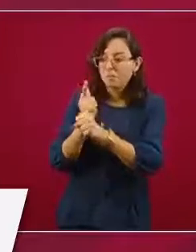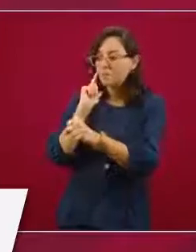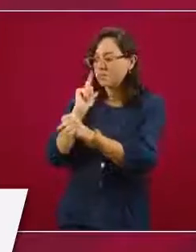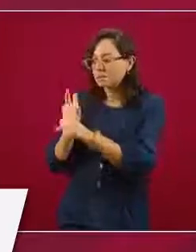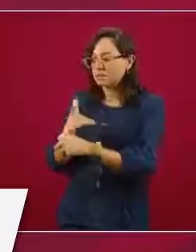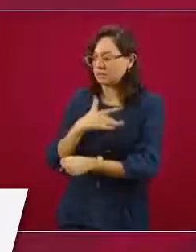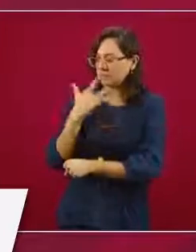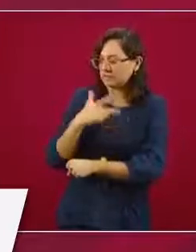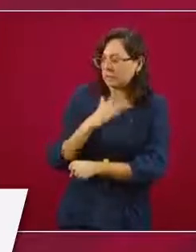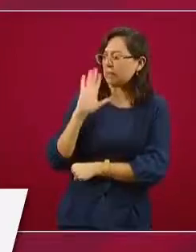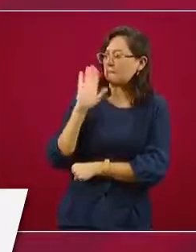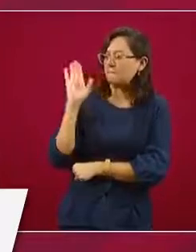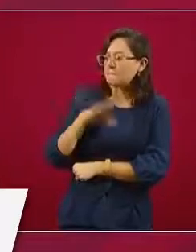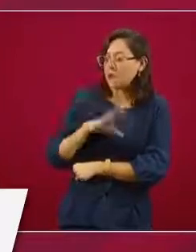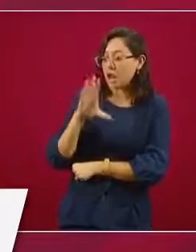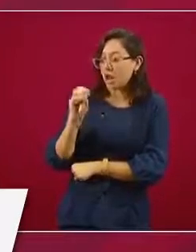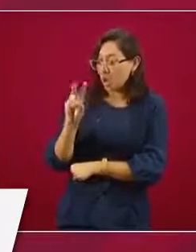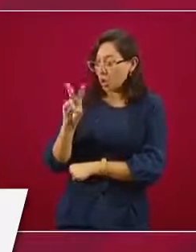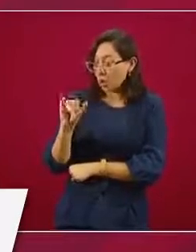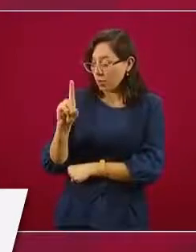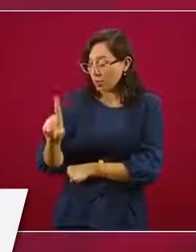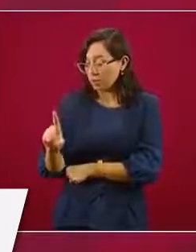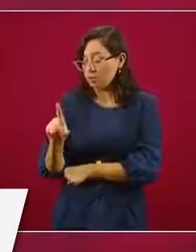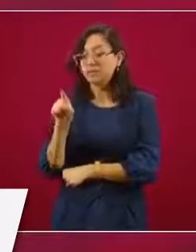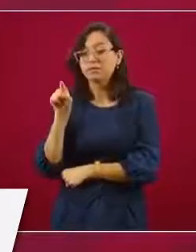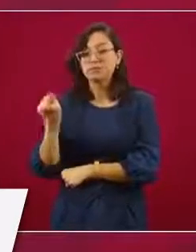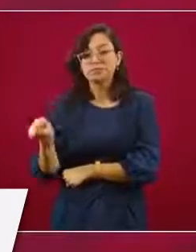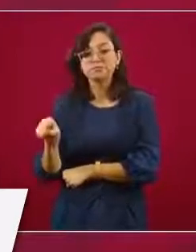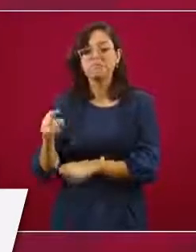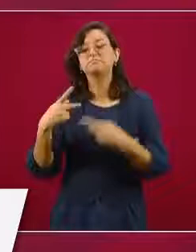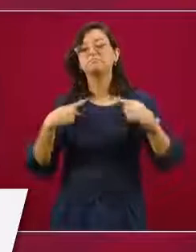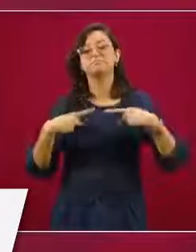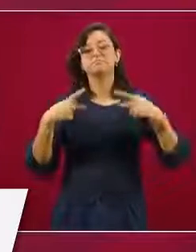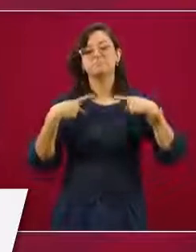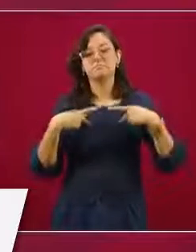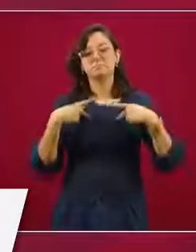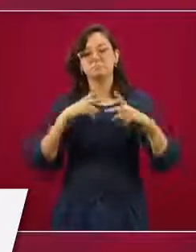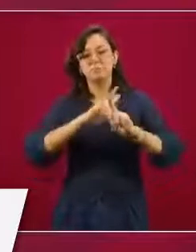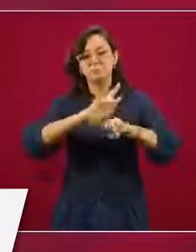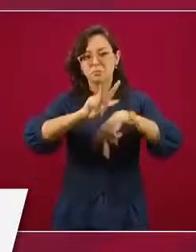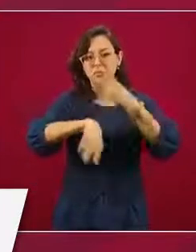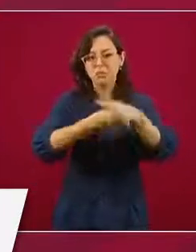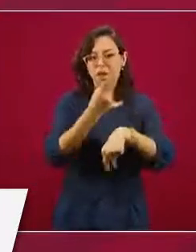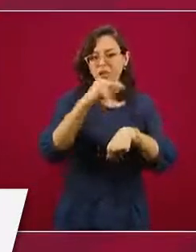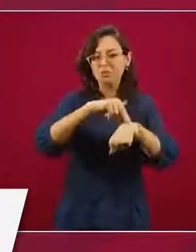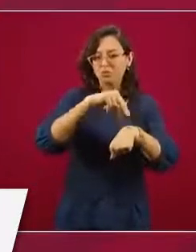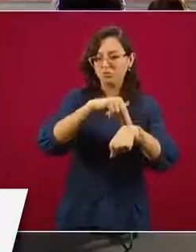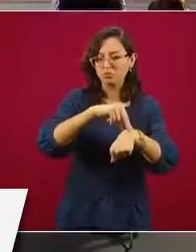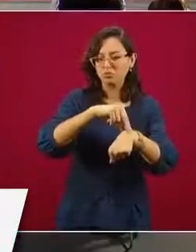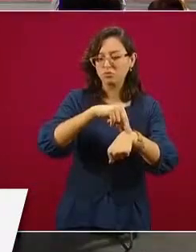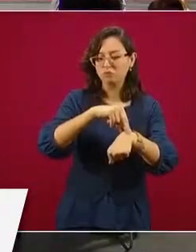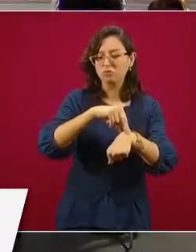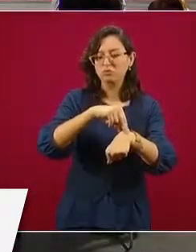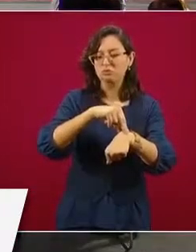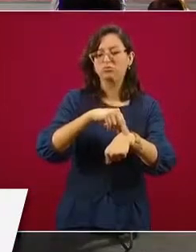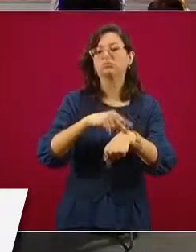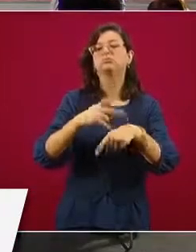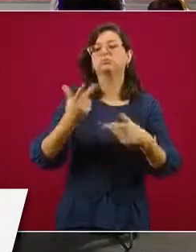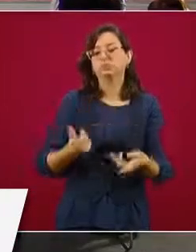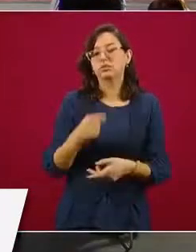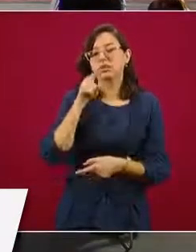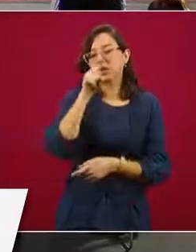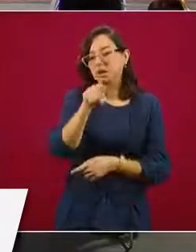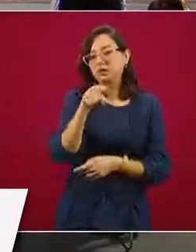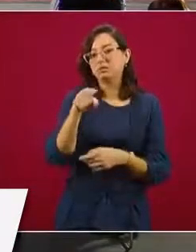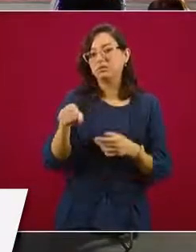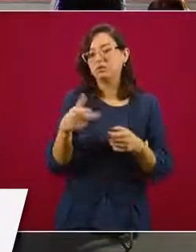tiene los síntomas de COVID, la persona puede ser que acuda a atención médica y en las unidades